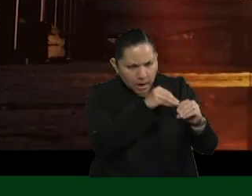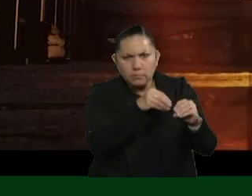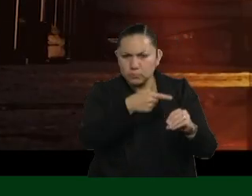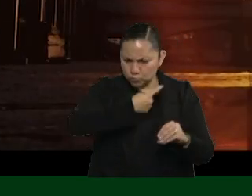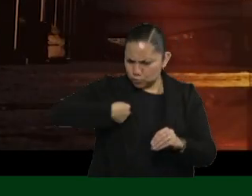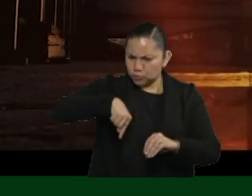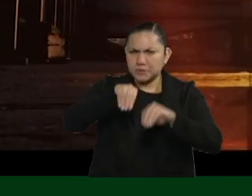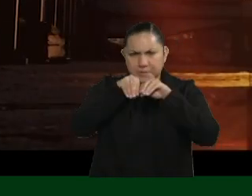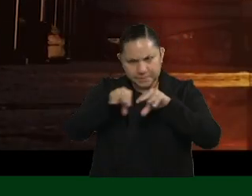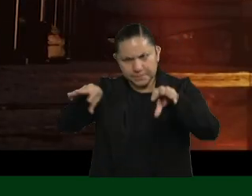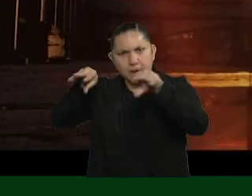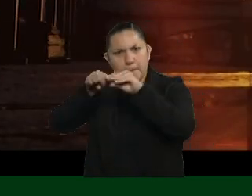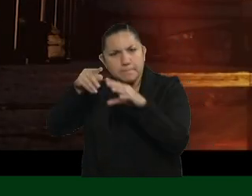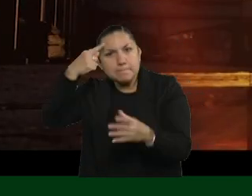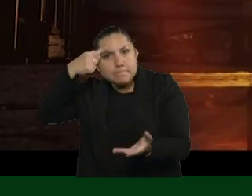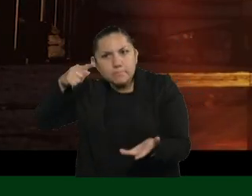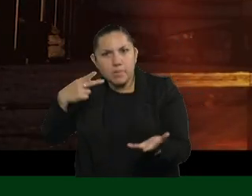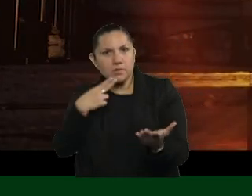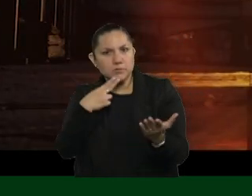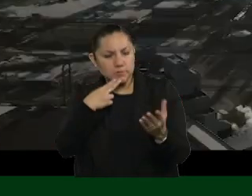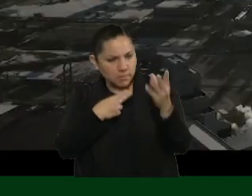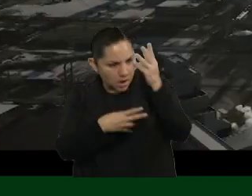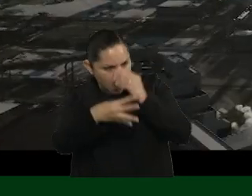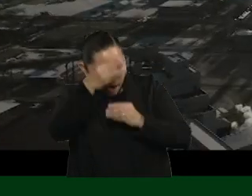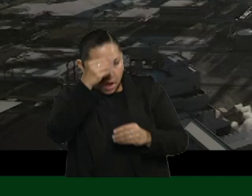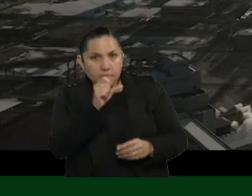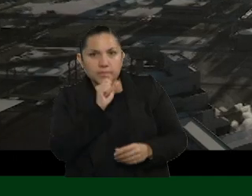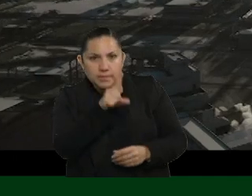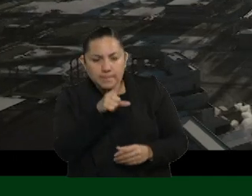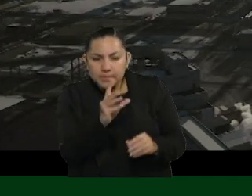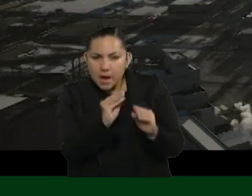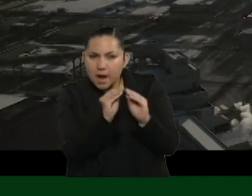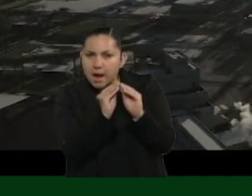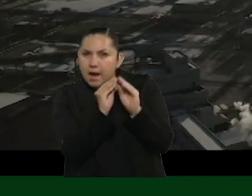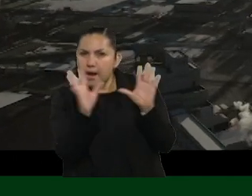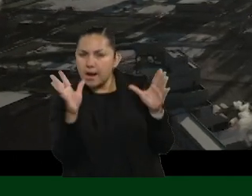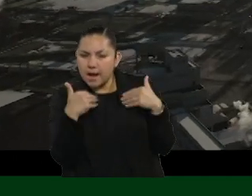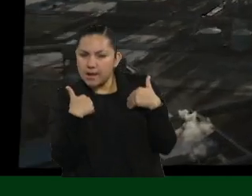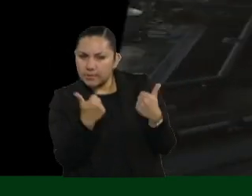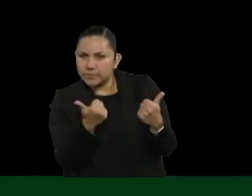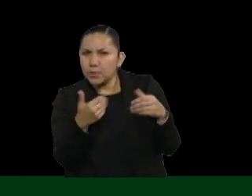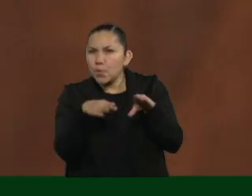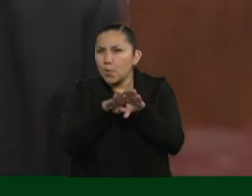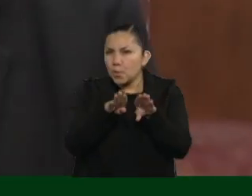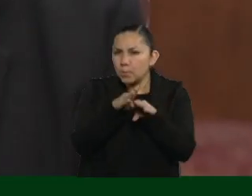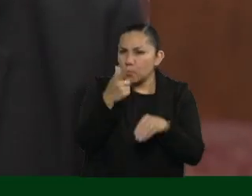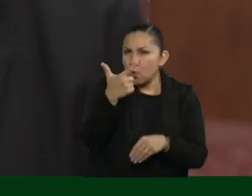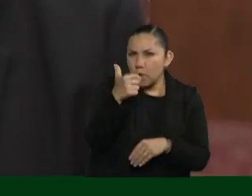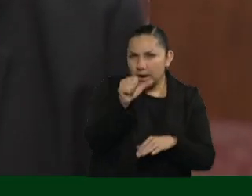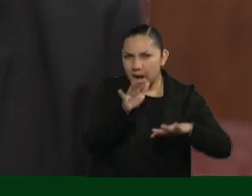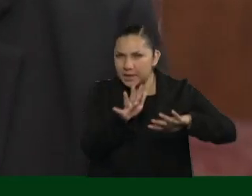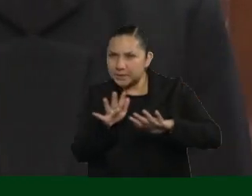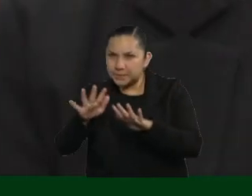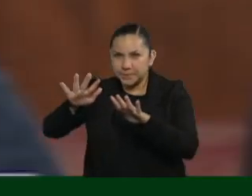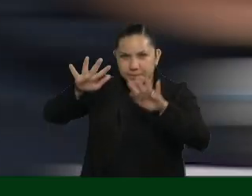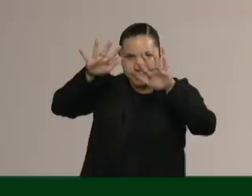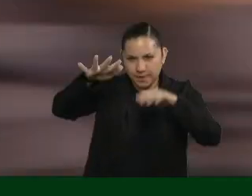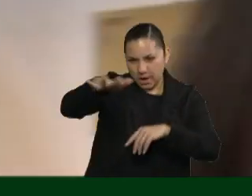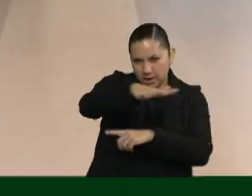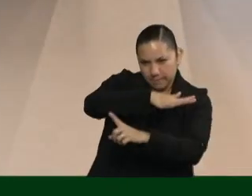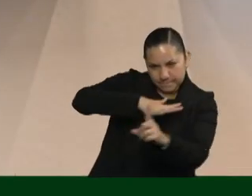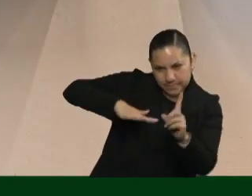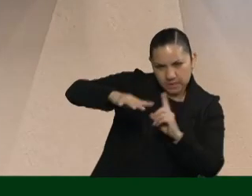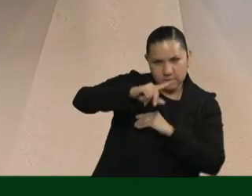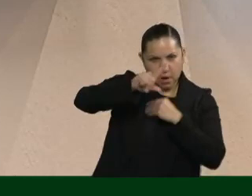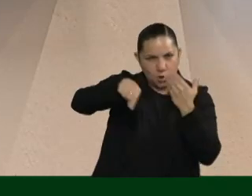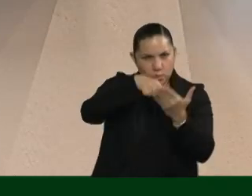ilustrativo sobre lo que implica la mitigación de los gases de efecto invernadero en nuestras comunidades agrícolas.